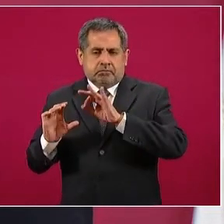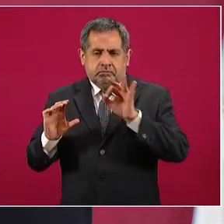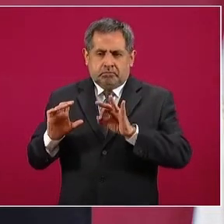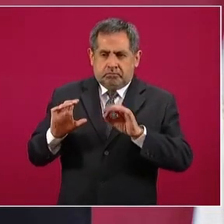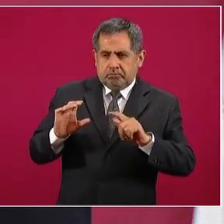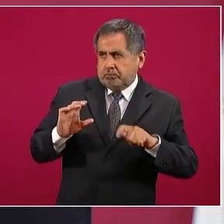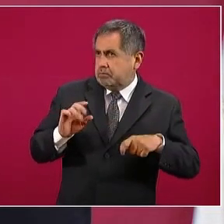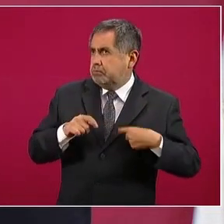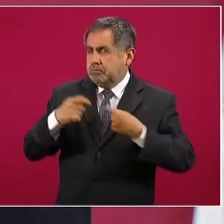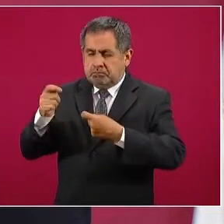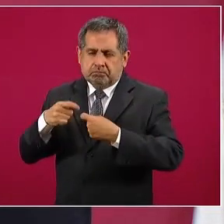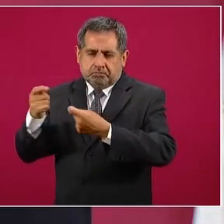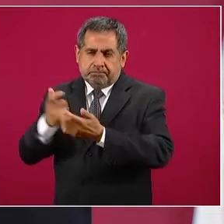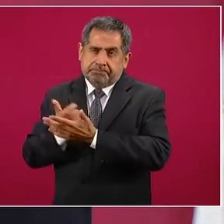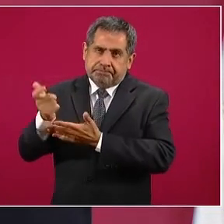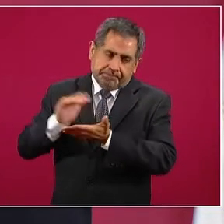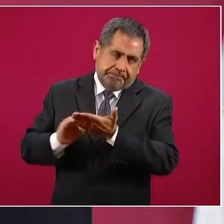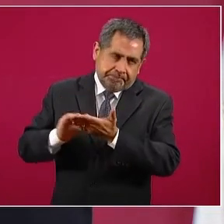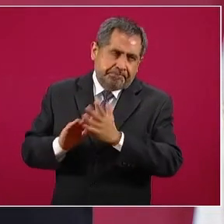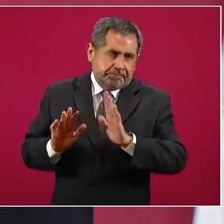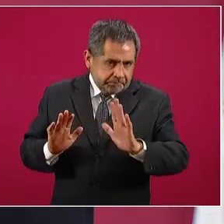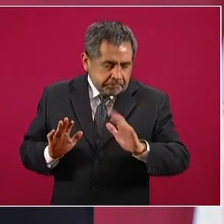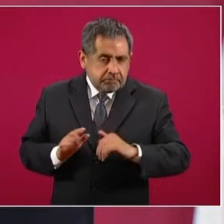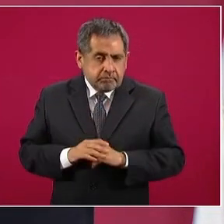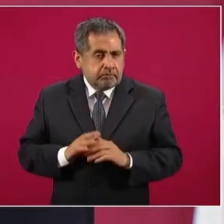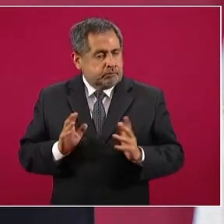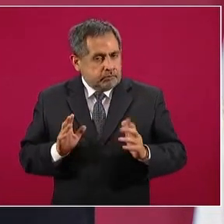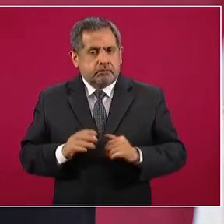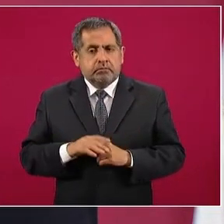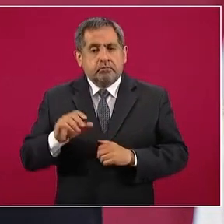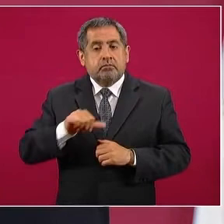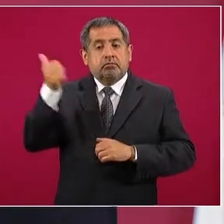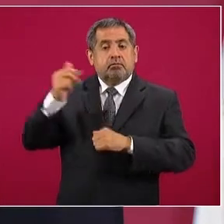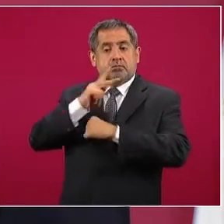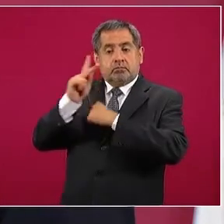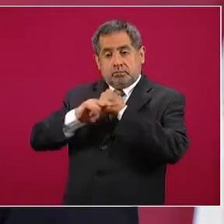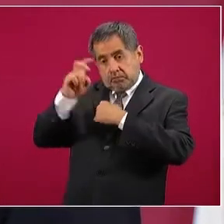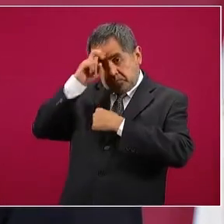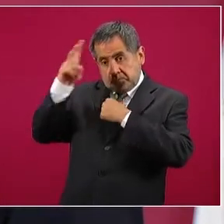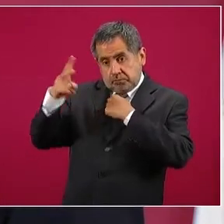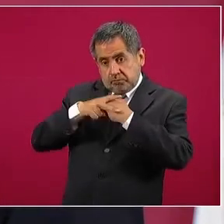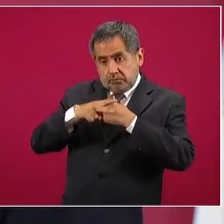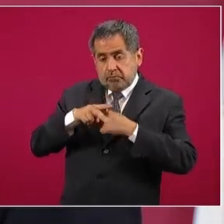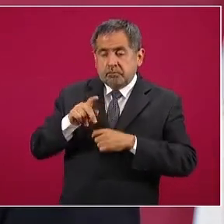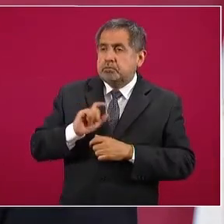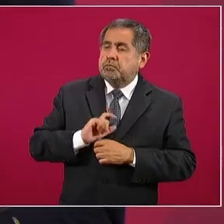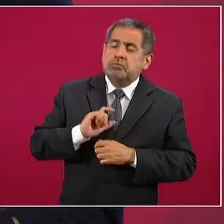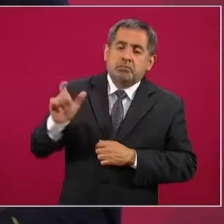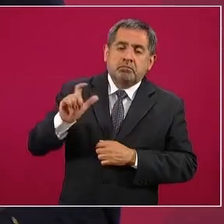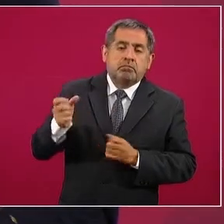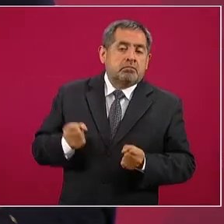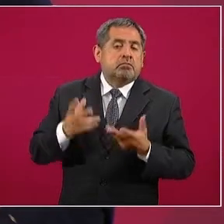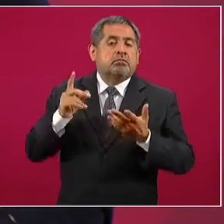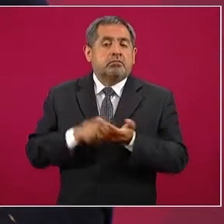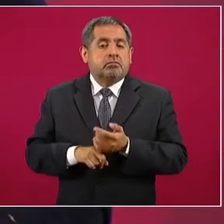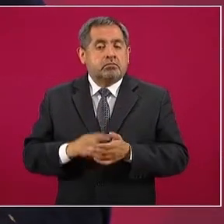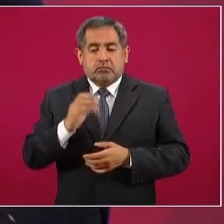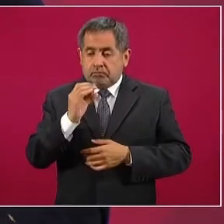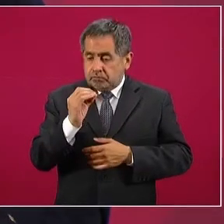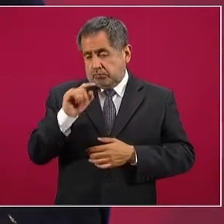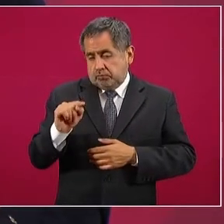y en países europeos esté al 0